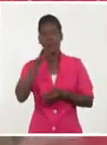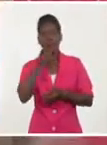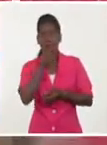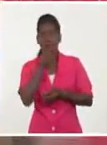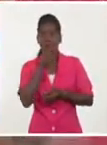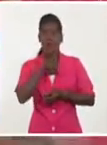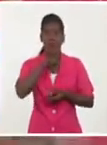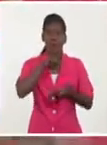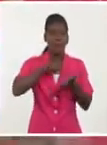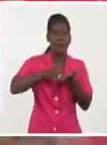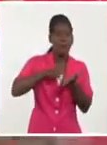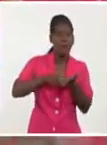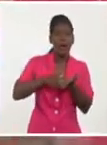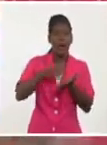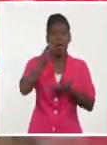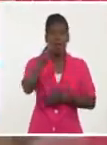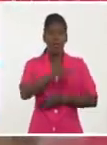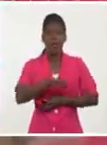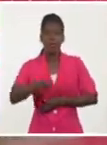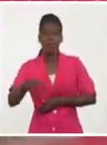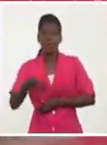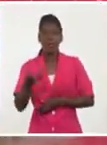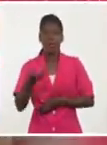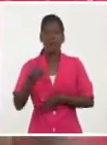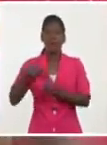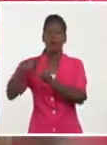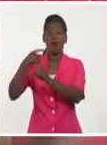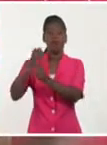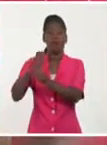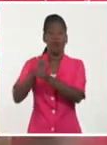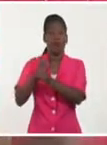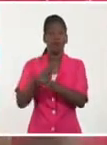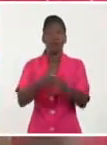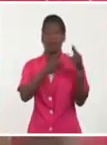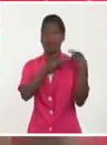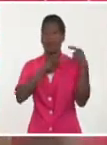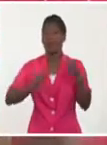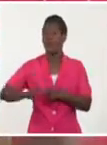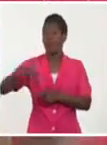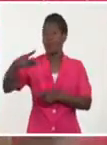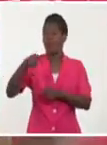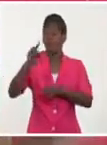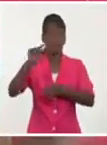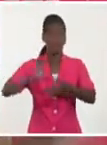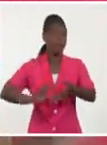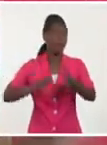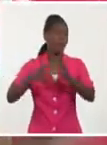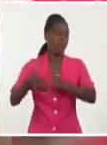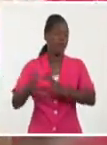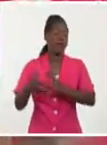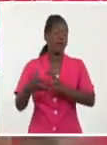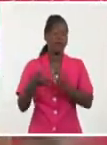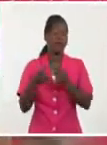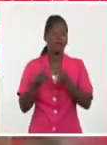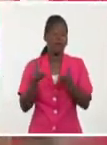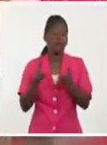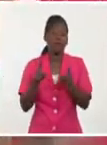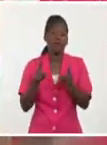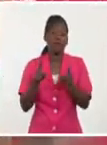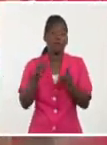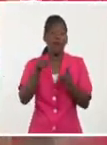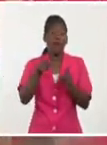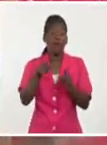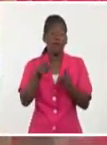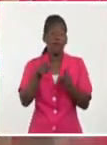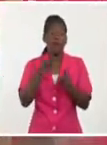estar al tanto de lo que están haciendo los hijos. En circunstancias normales eso es complicado. Es el tema de